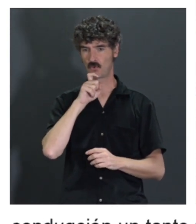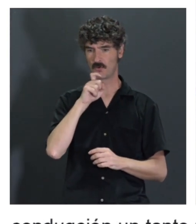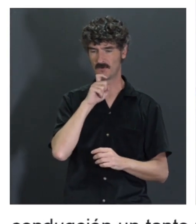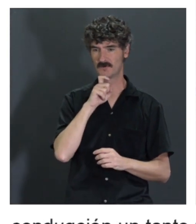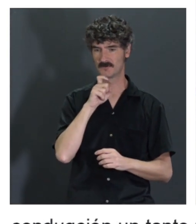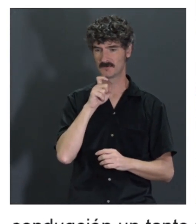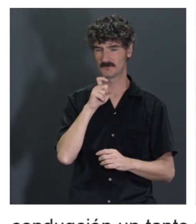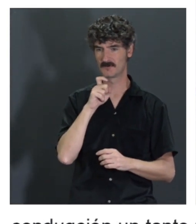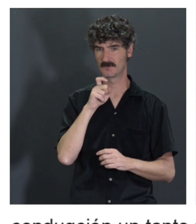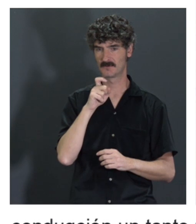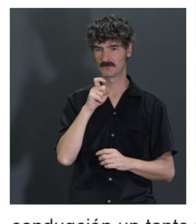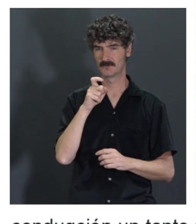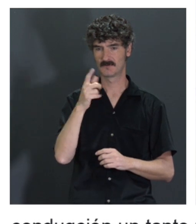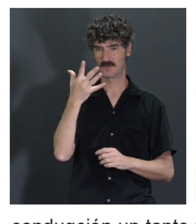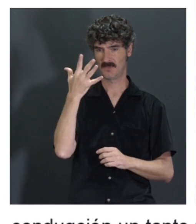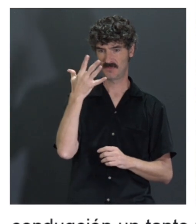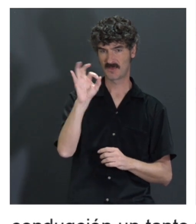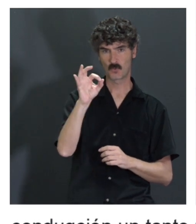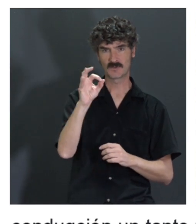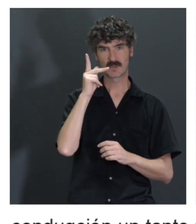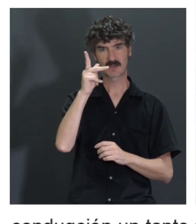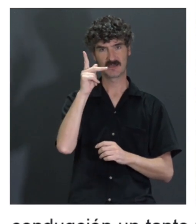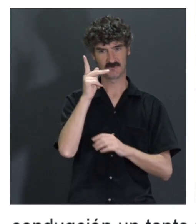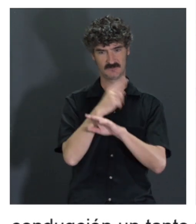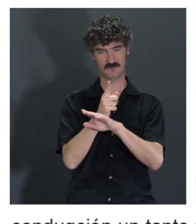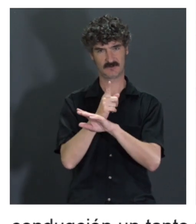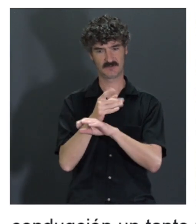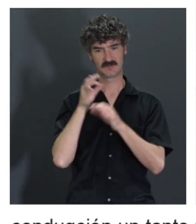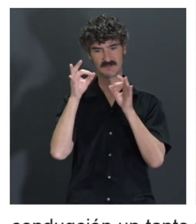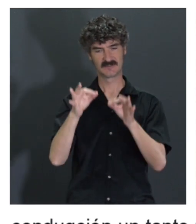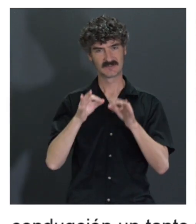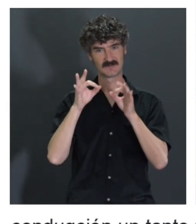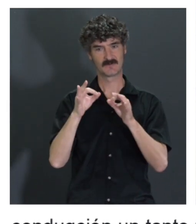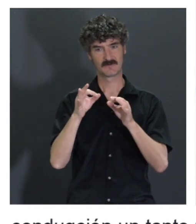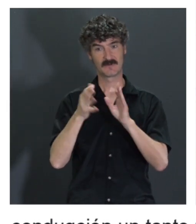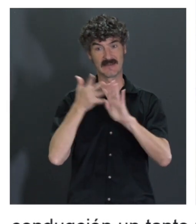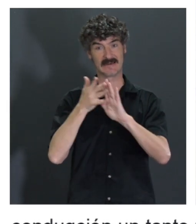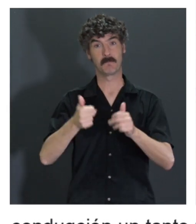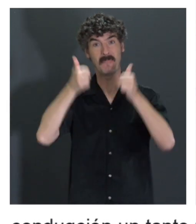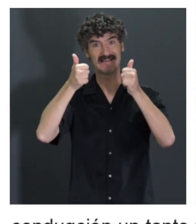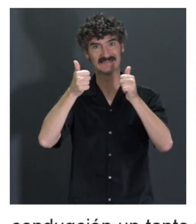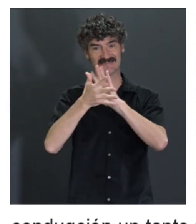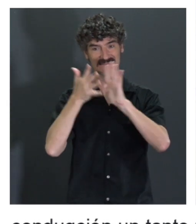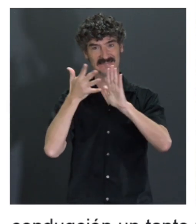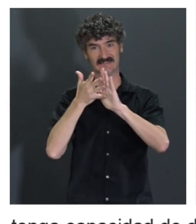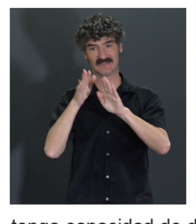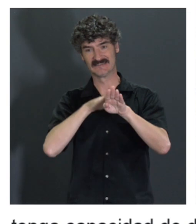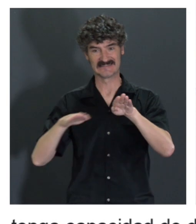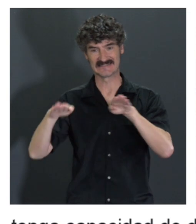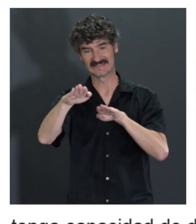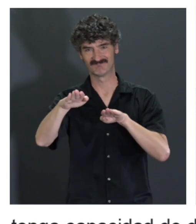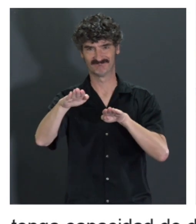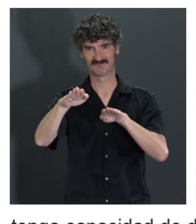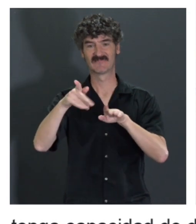hay un literario de 50 todo el rato el coche va a 50 y la leche que le dieron ya podía cerrar un poquitín. Voy a intentar adelantarlo. Entonces,